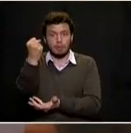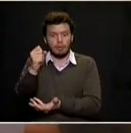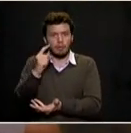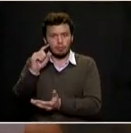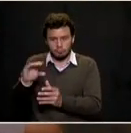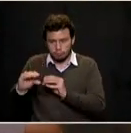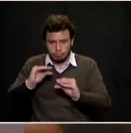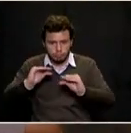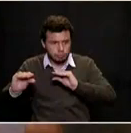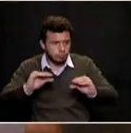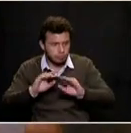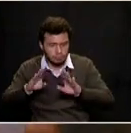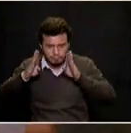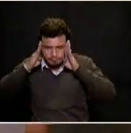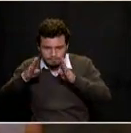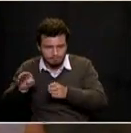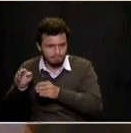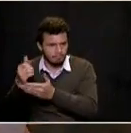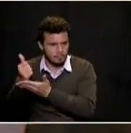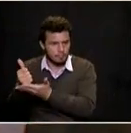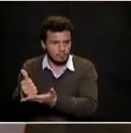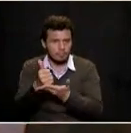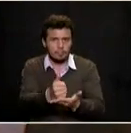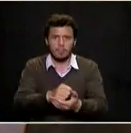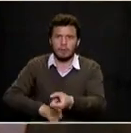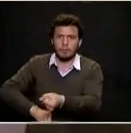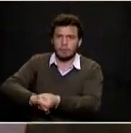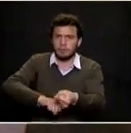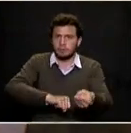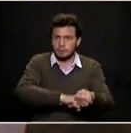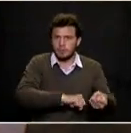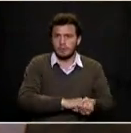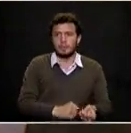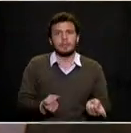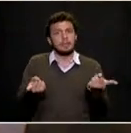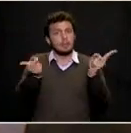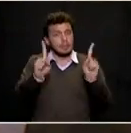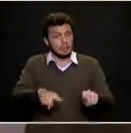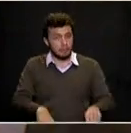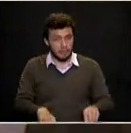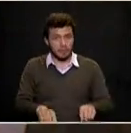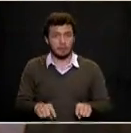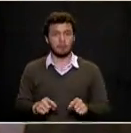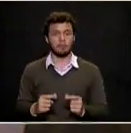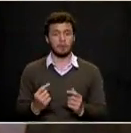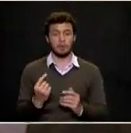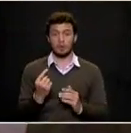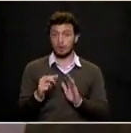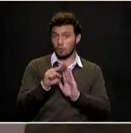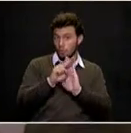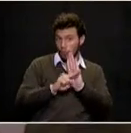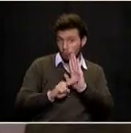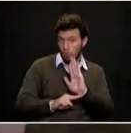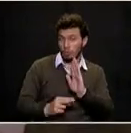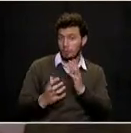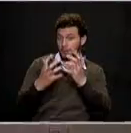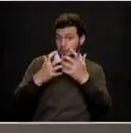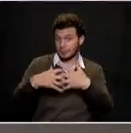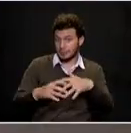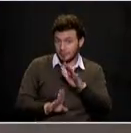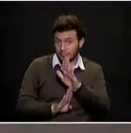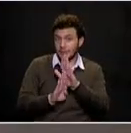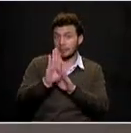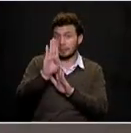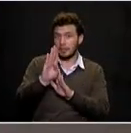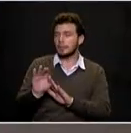a esta población. Igualmente vamos a generar políticas de emprendimiento para que